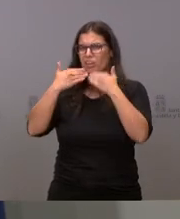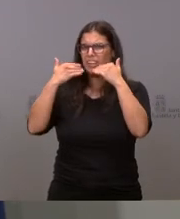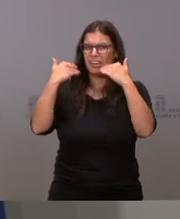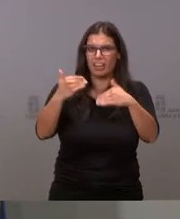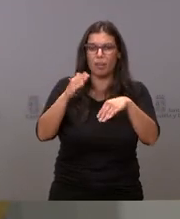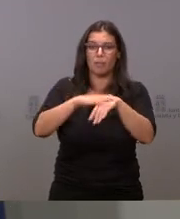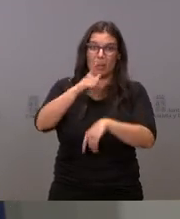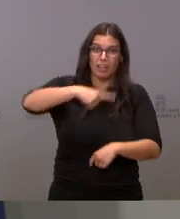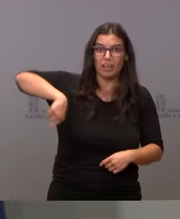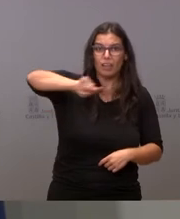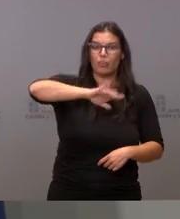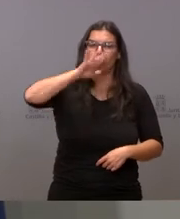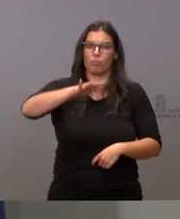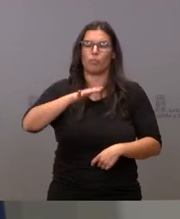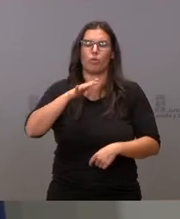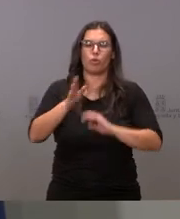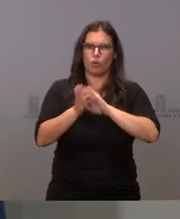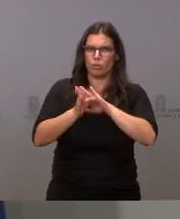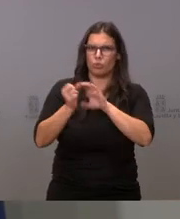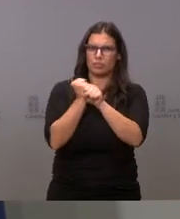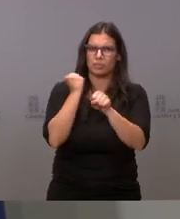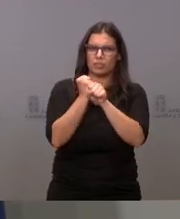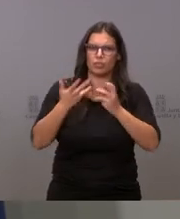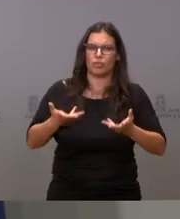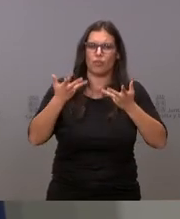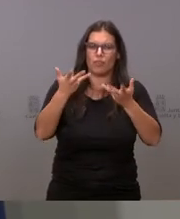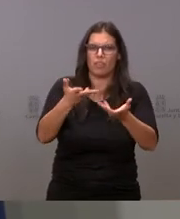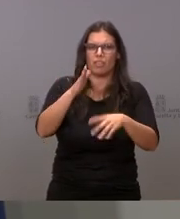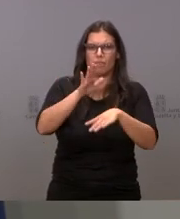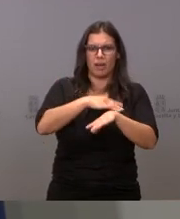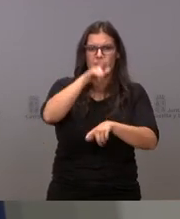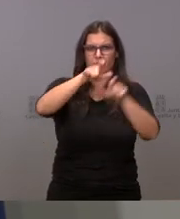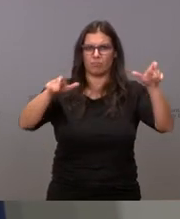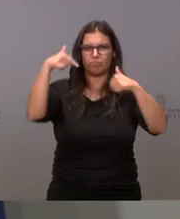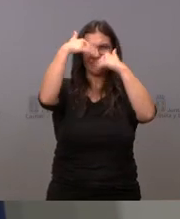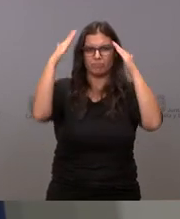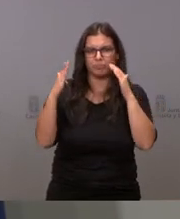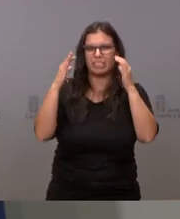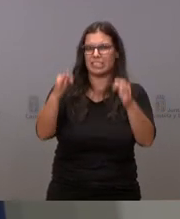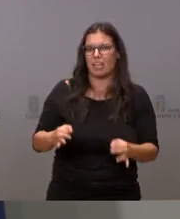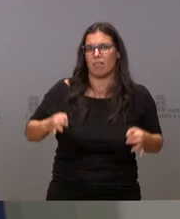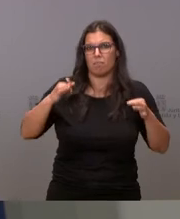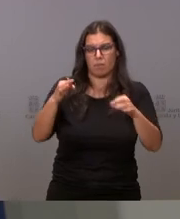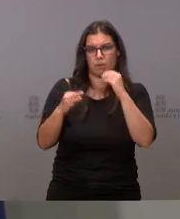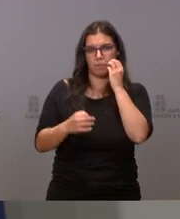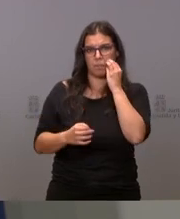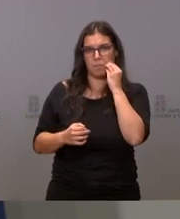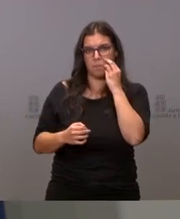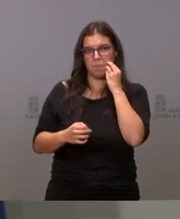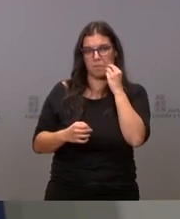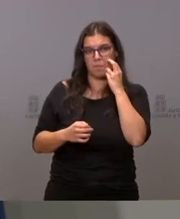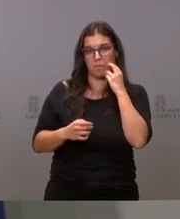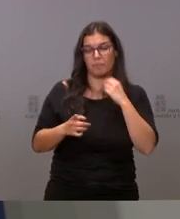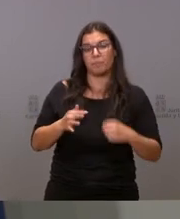para con quienes han estado y siguen estando al servicio de los ciudadanos de manera constante y haciendo